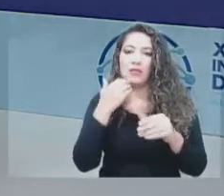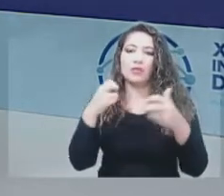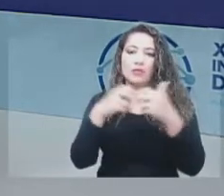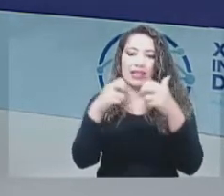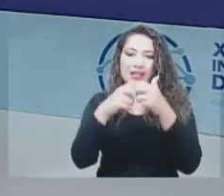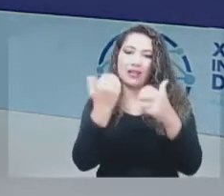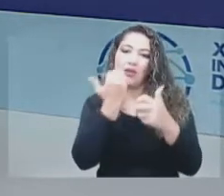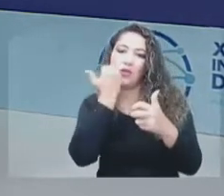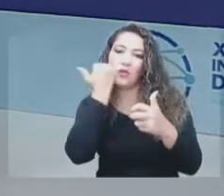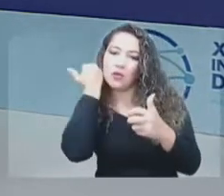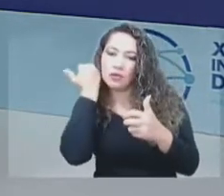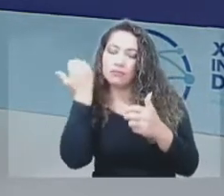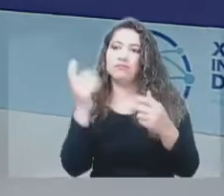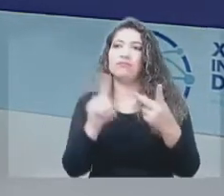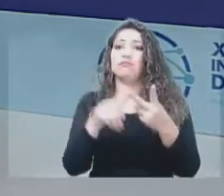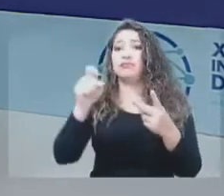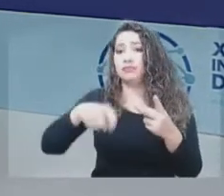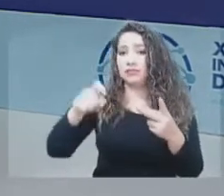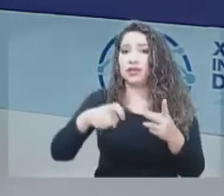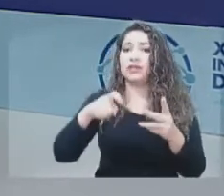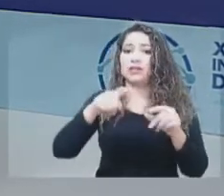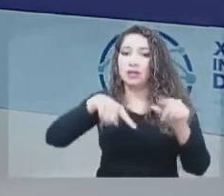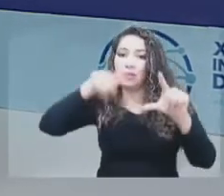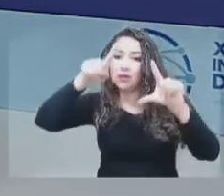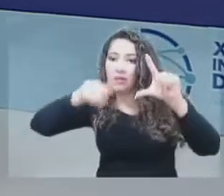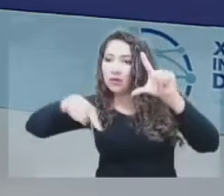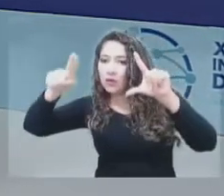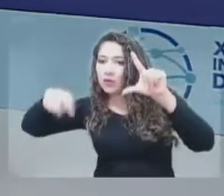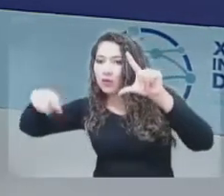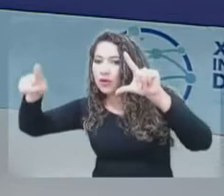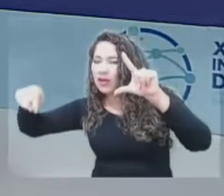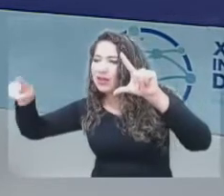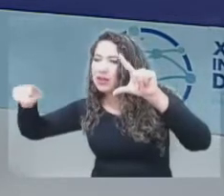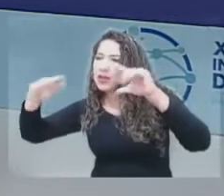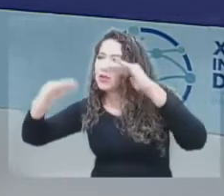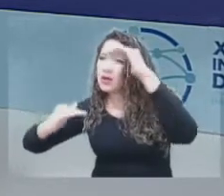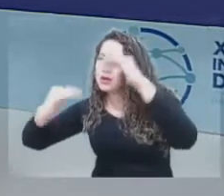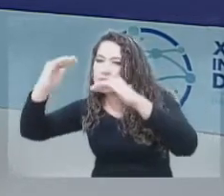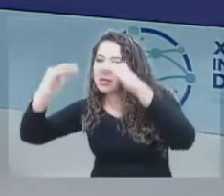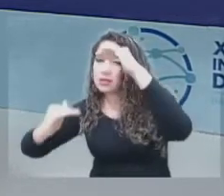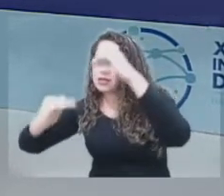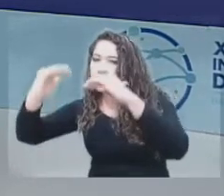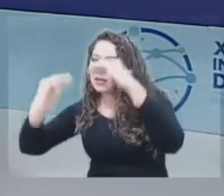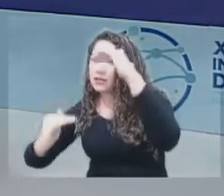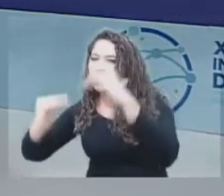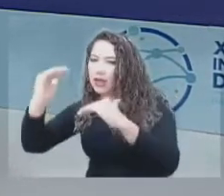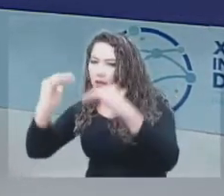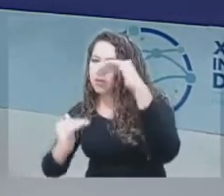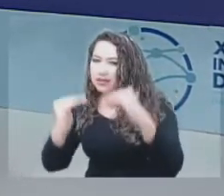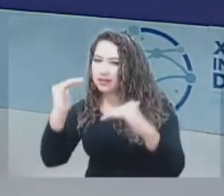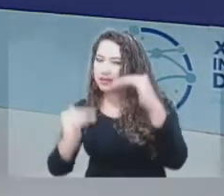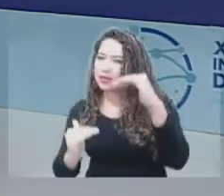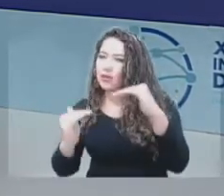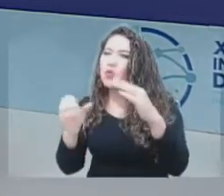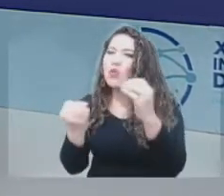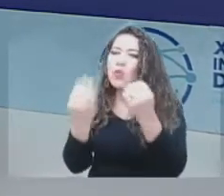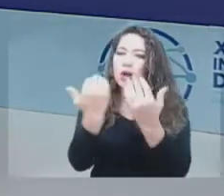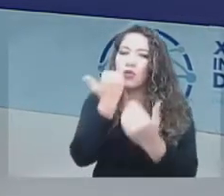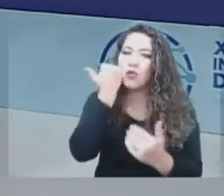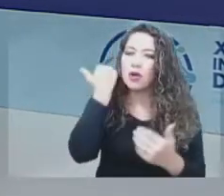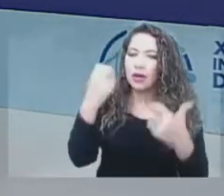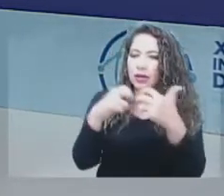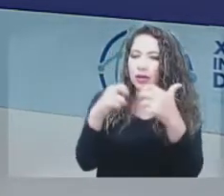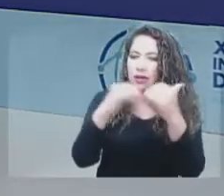frecuencias para la medición del consumo de energía de manera inteligente.